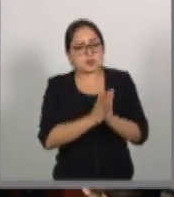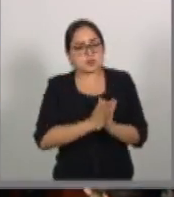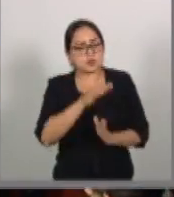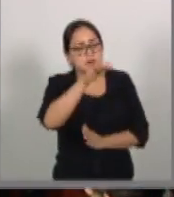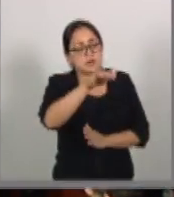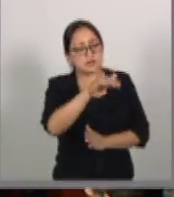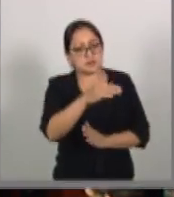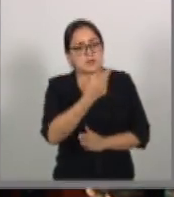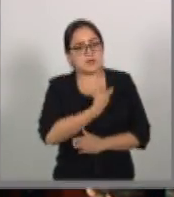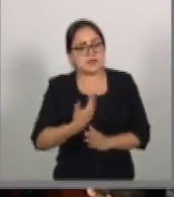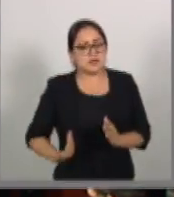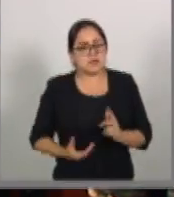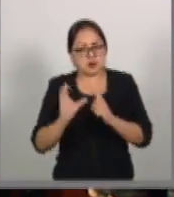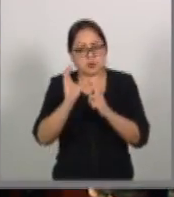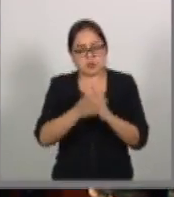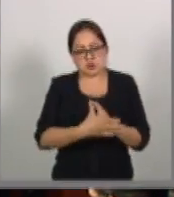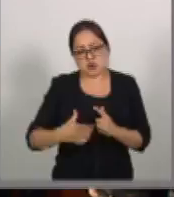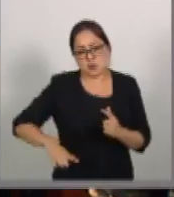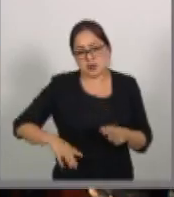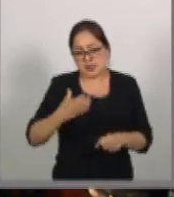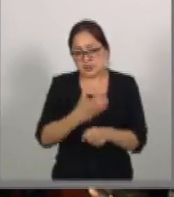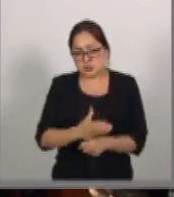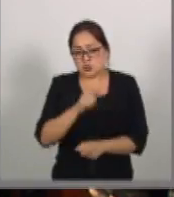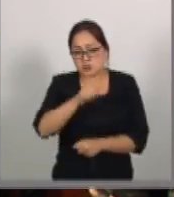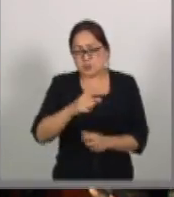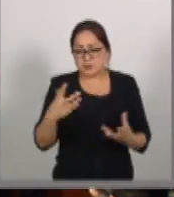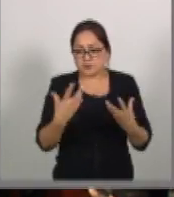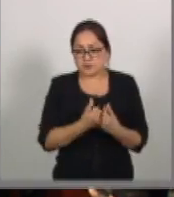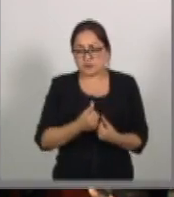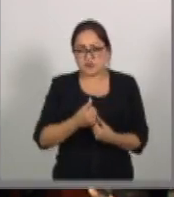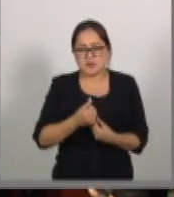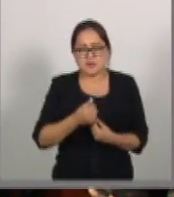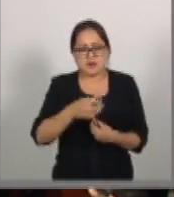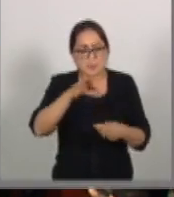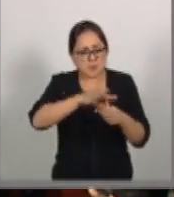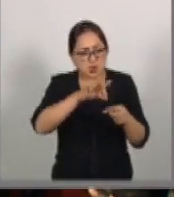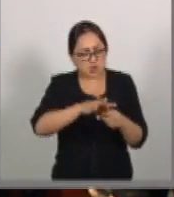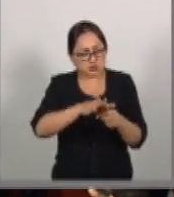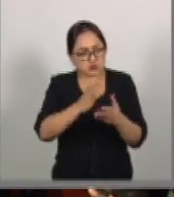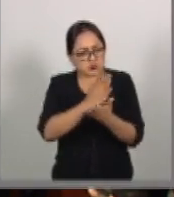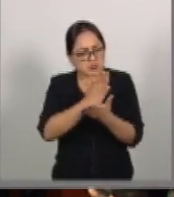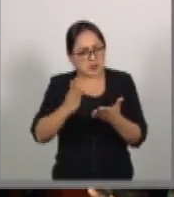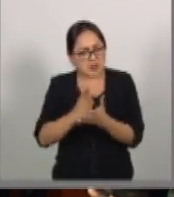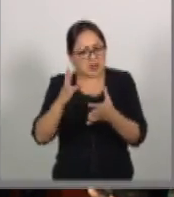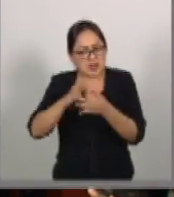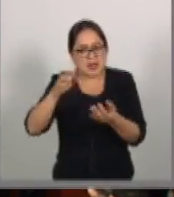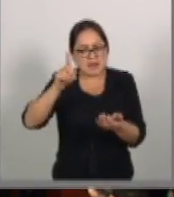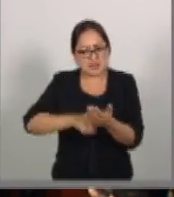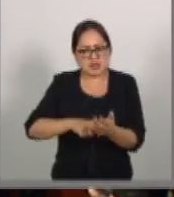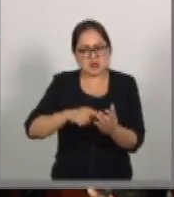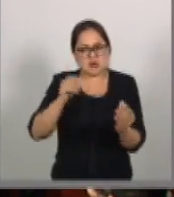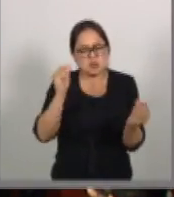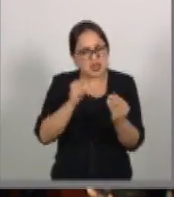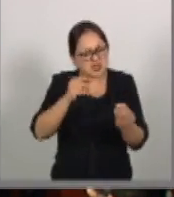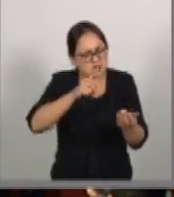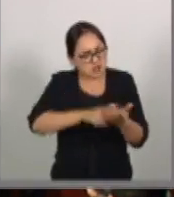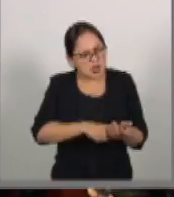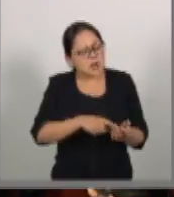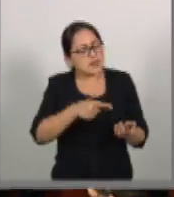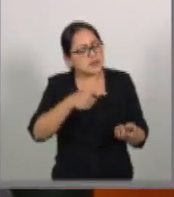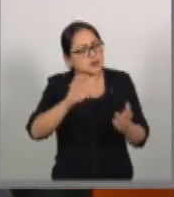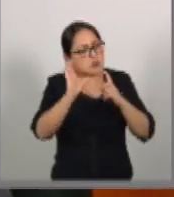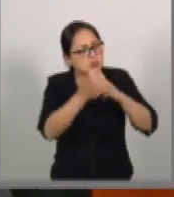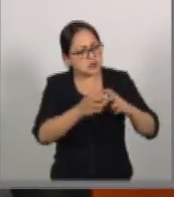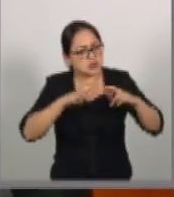presidente de la Comisión de Gobernación los votos particulares que se acreditaron en los debates de las Comisiones Unidas, ya que en la